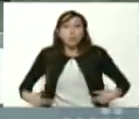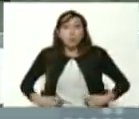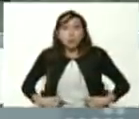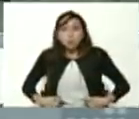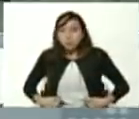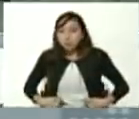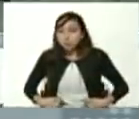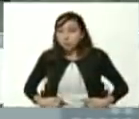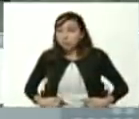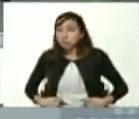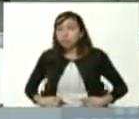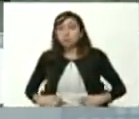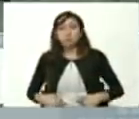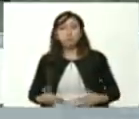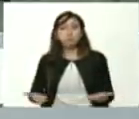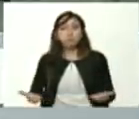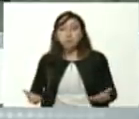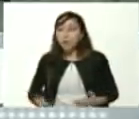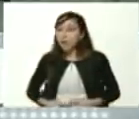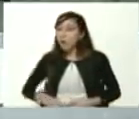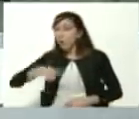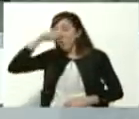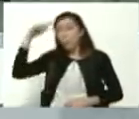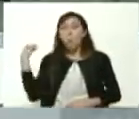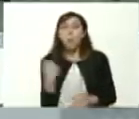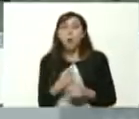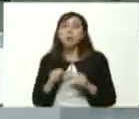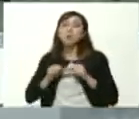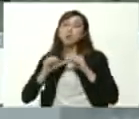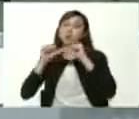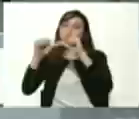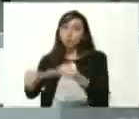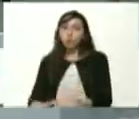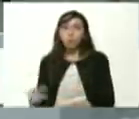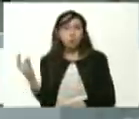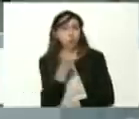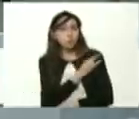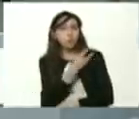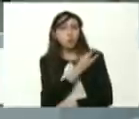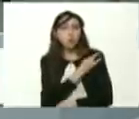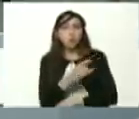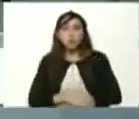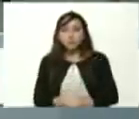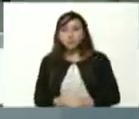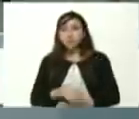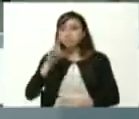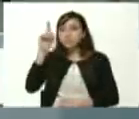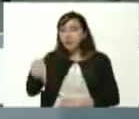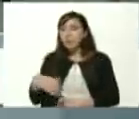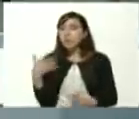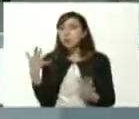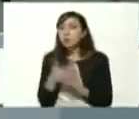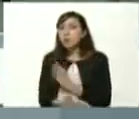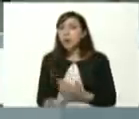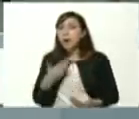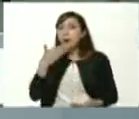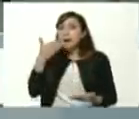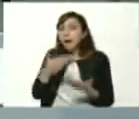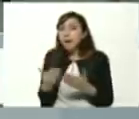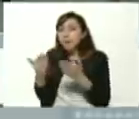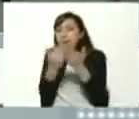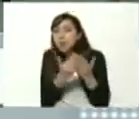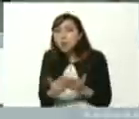inagotable un esfuerzo permanente de las universidades y sobre todo agradecer a los